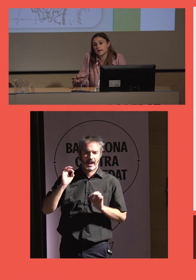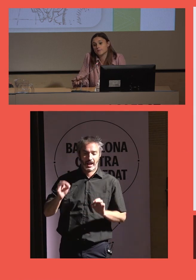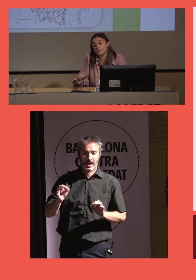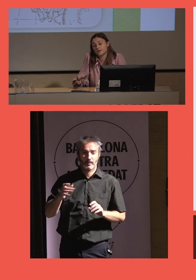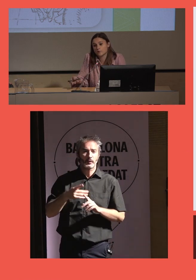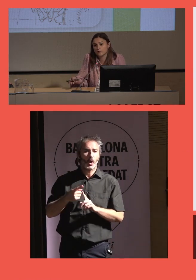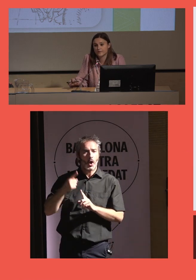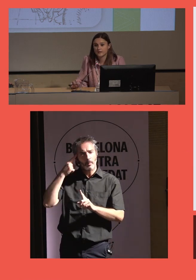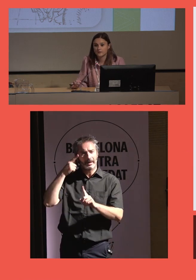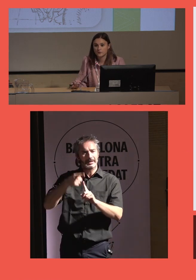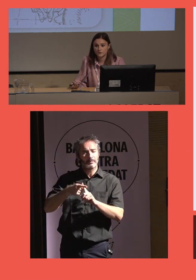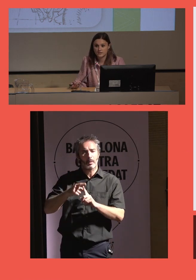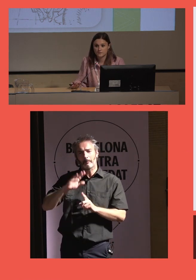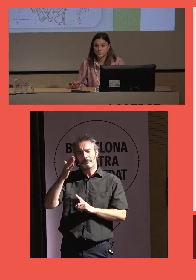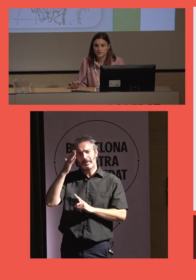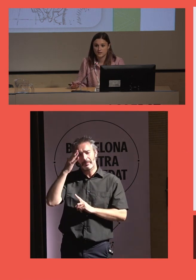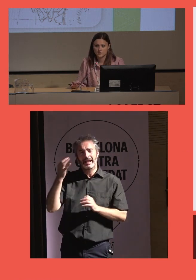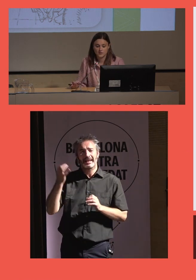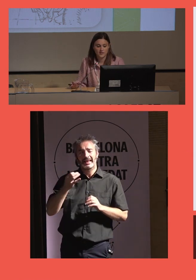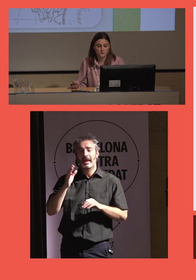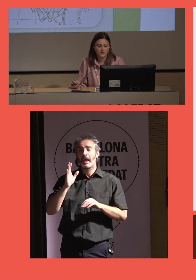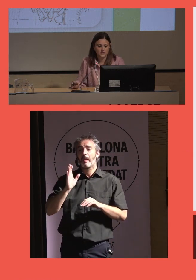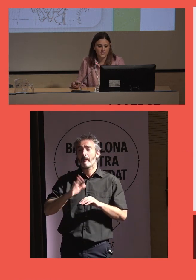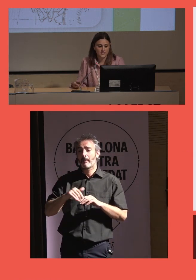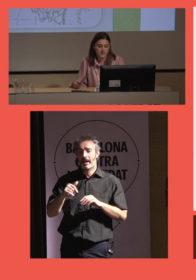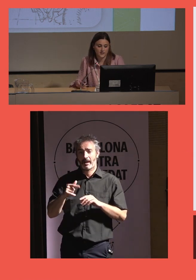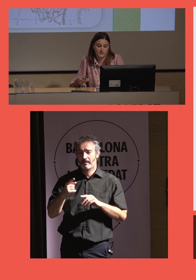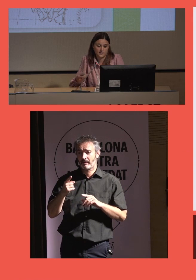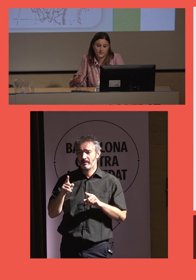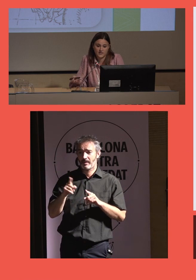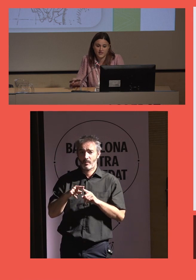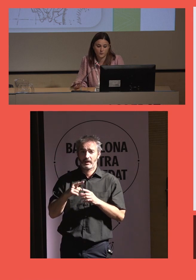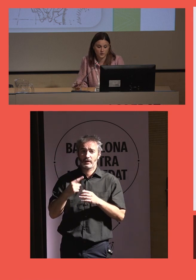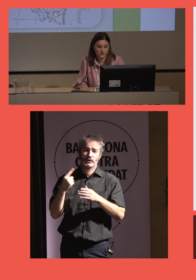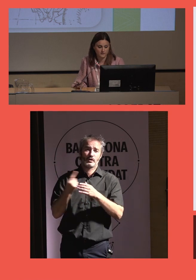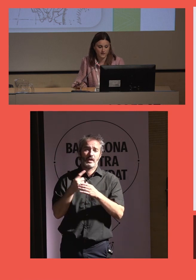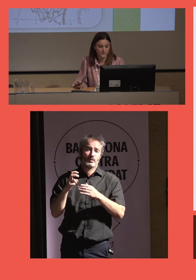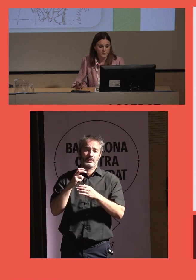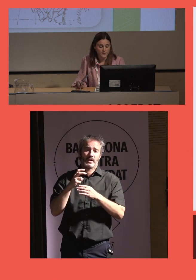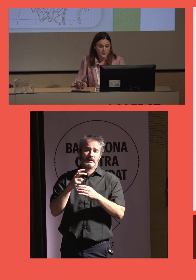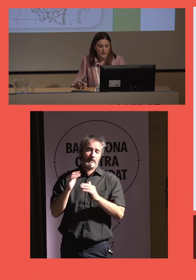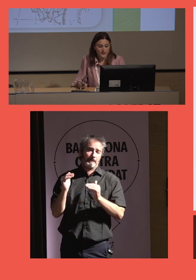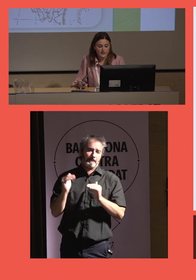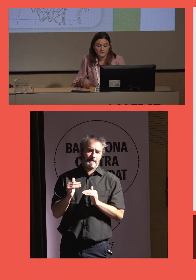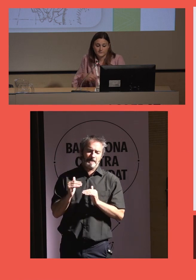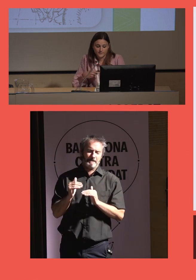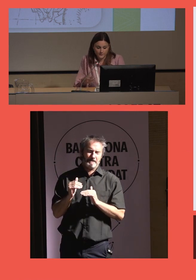reducir o disminuir la soledad no deseada en la medida de lo posible.